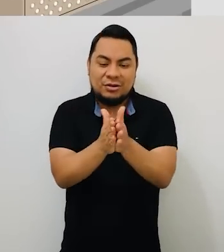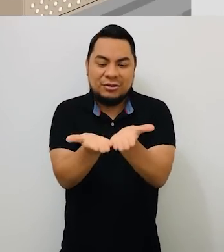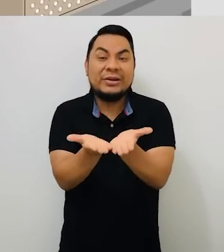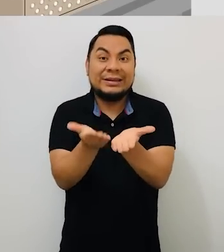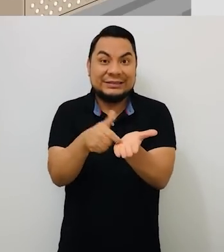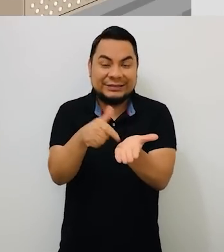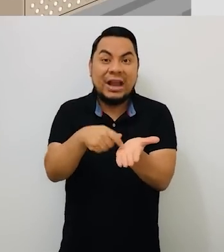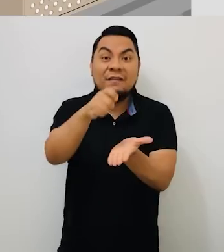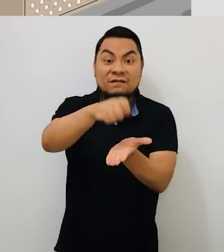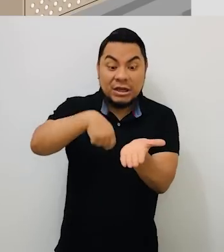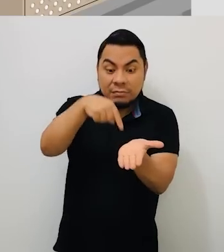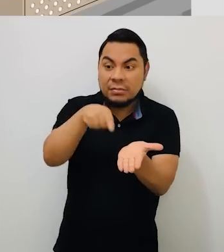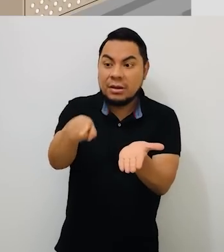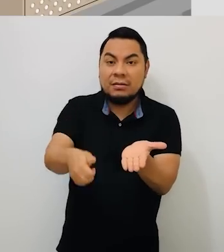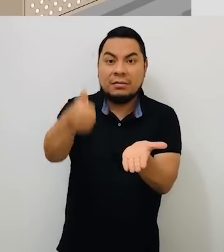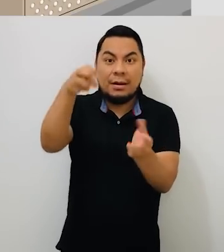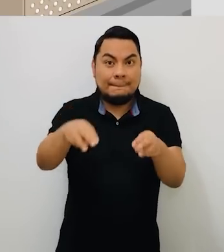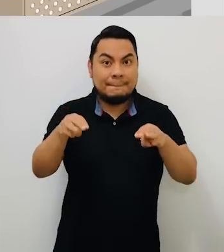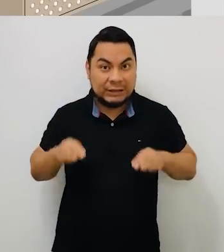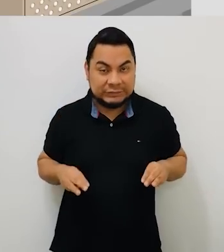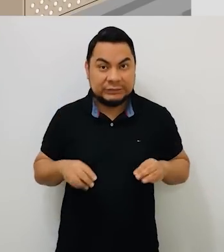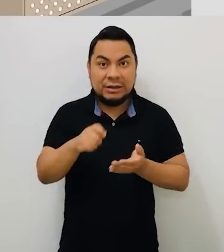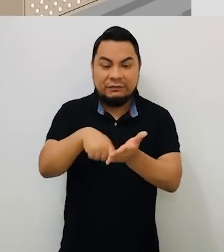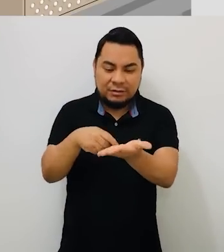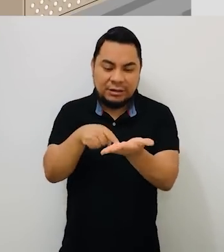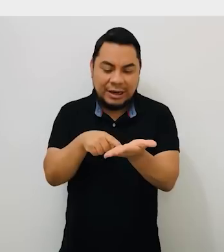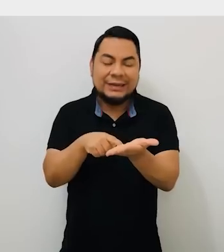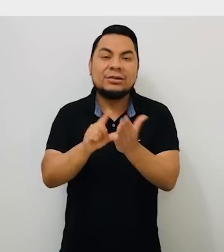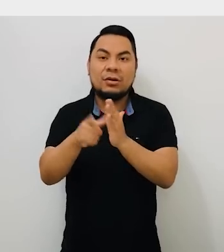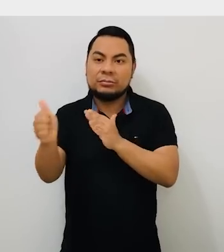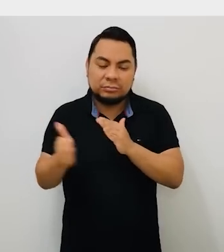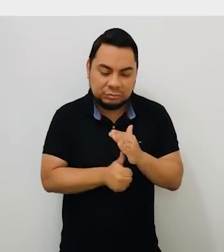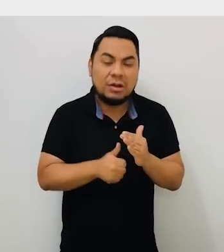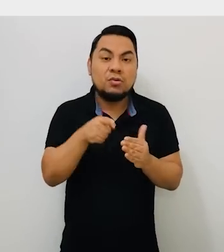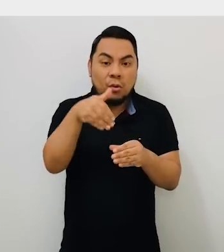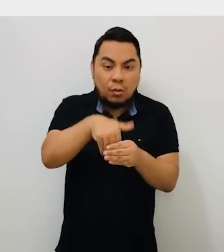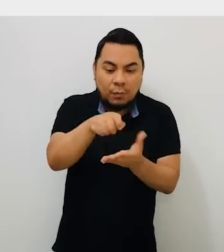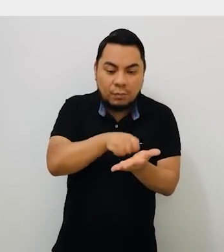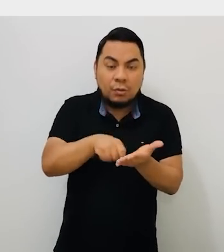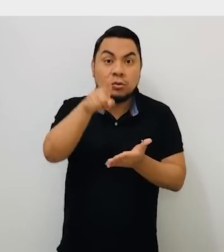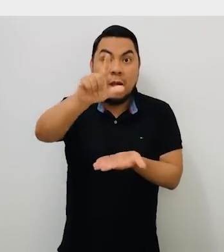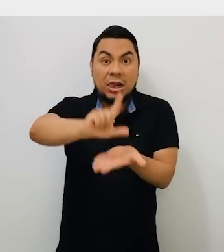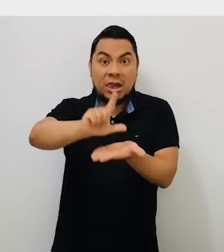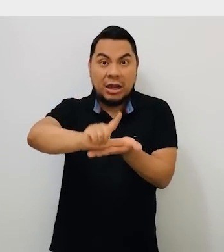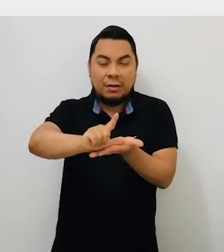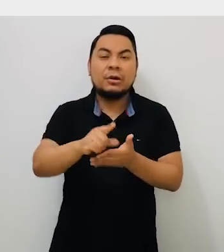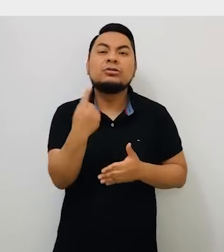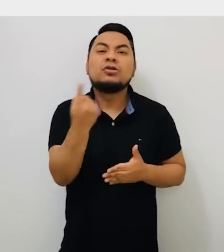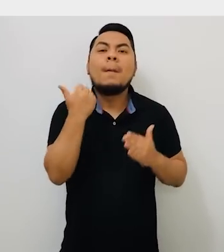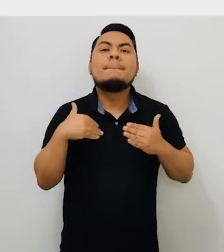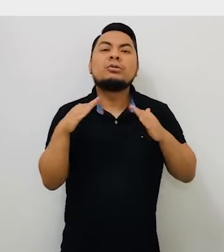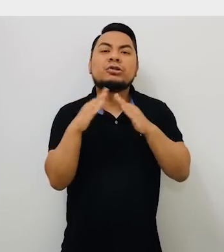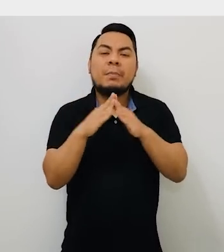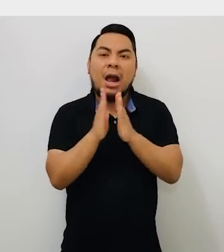cédulas dobladas y firmadas por la presidenta o el presidente de mesa. Si votas en Lima Metropolitana, solo